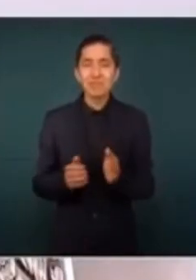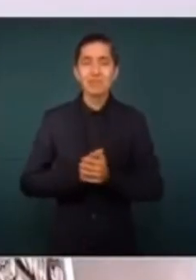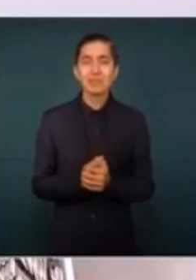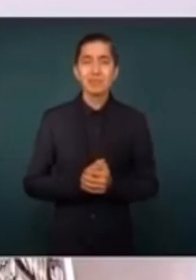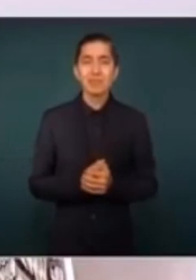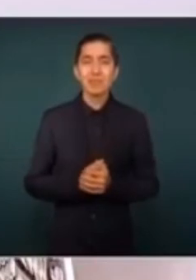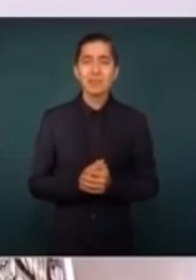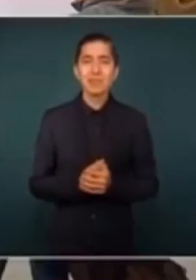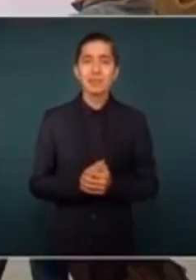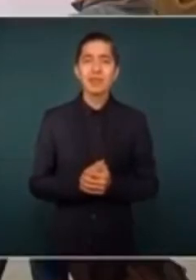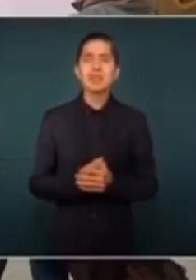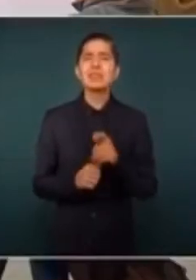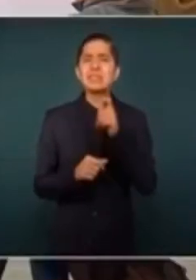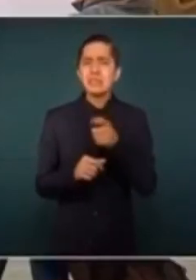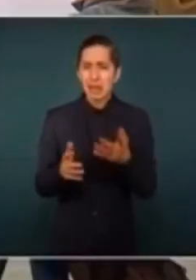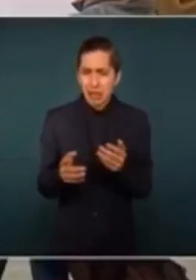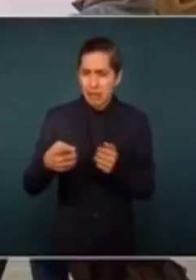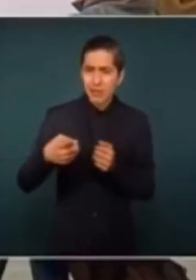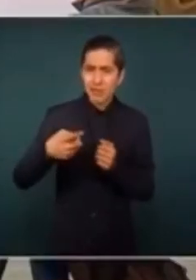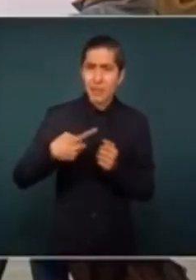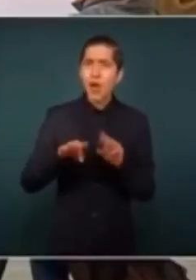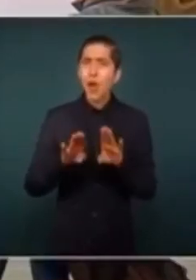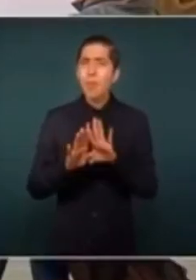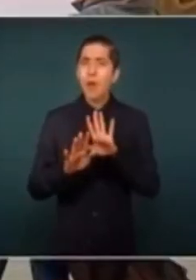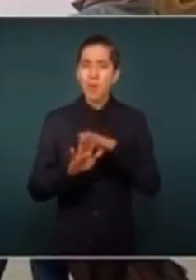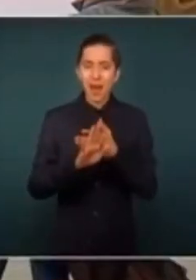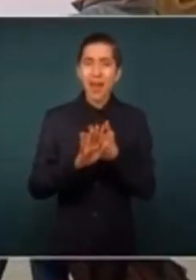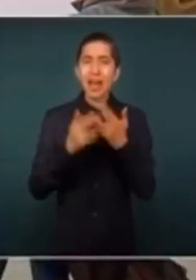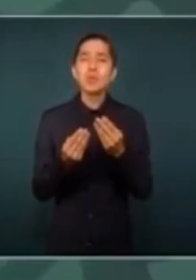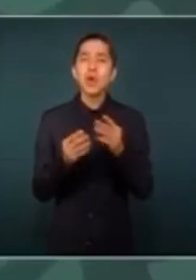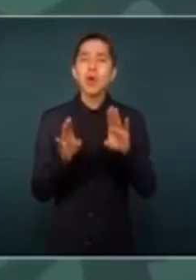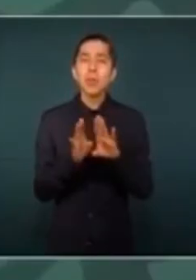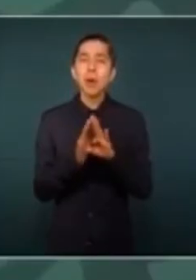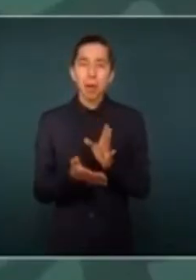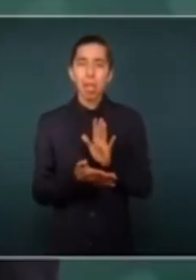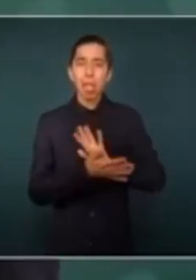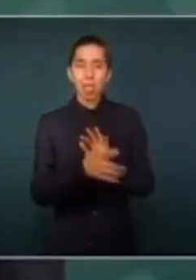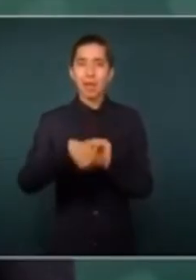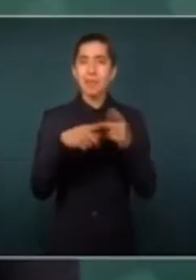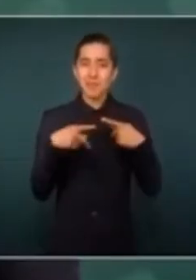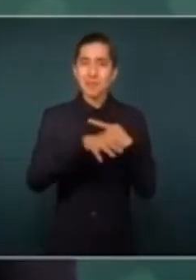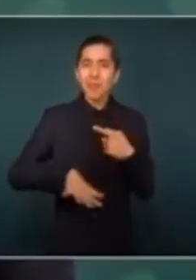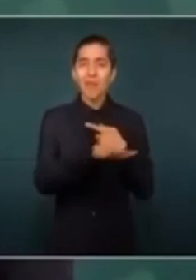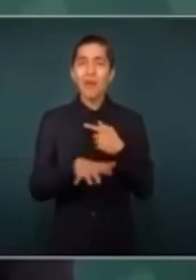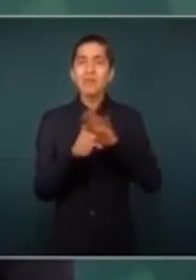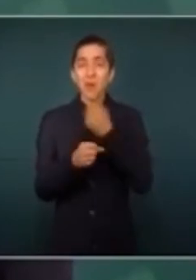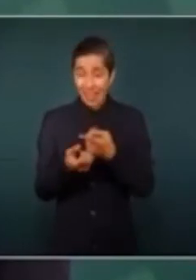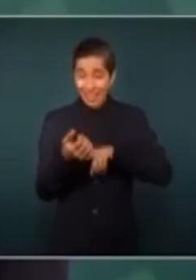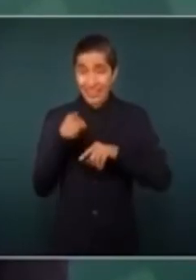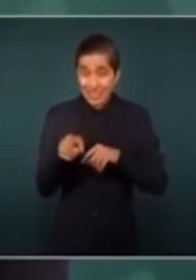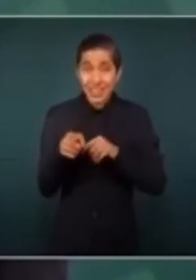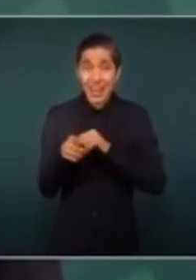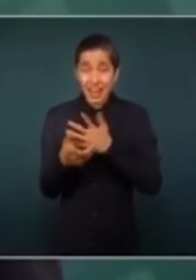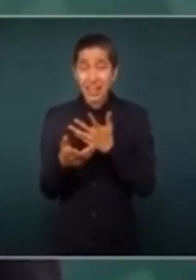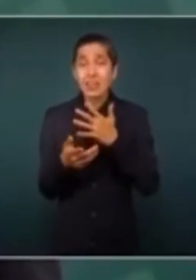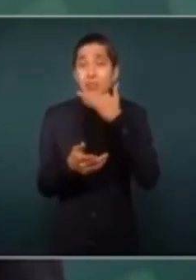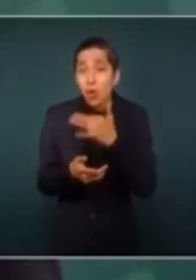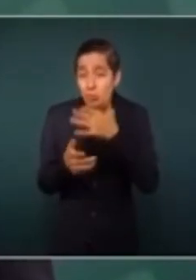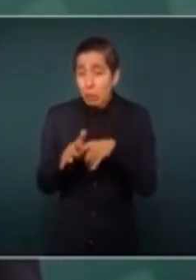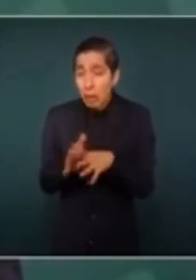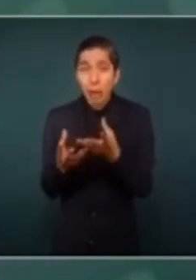y afectan el interés general, la hacienda pública, porque toda esa corrupción se